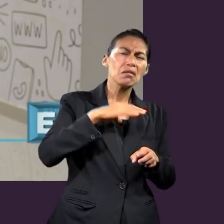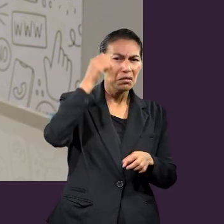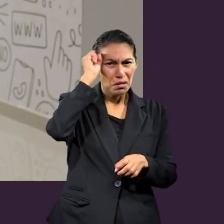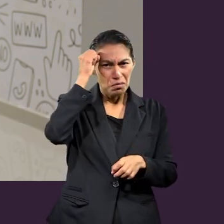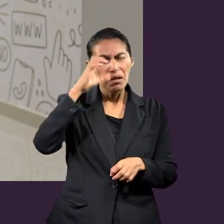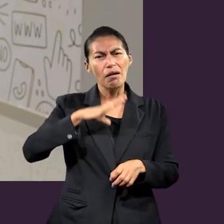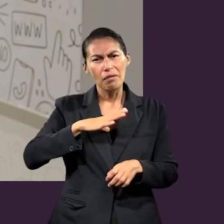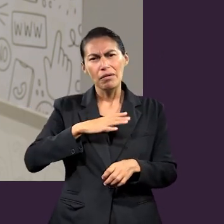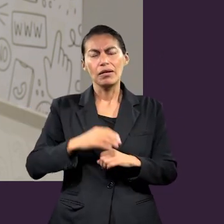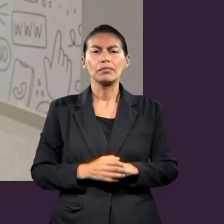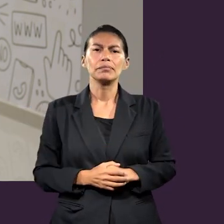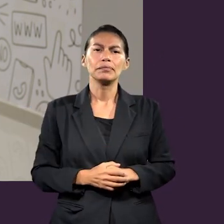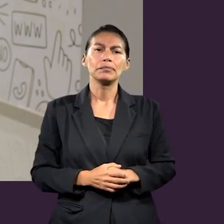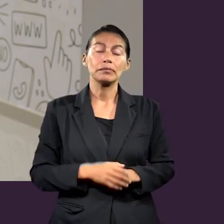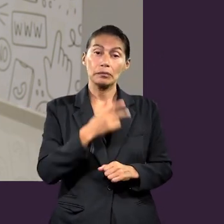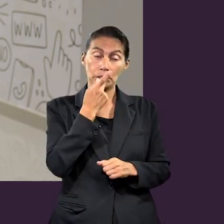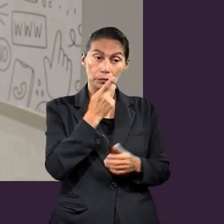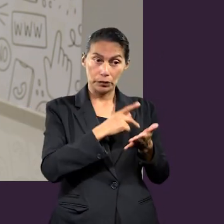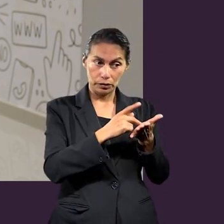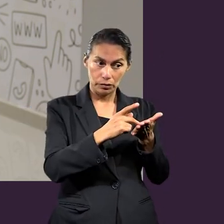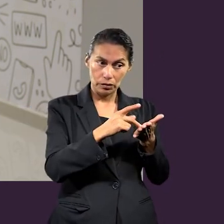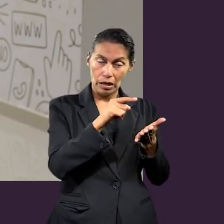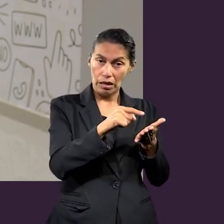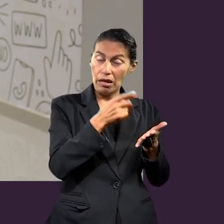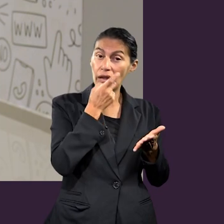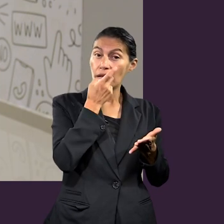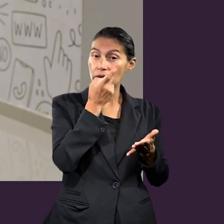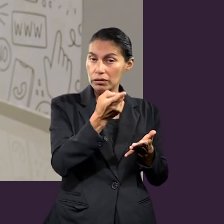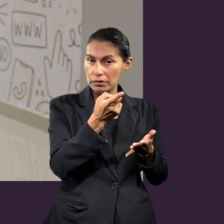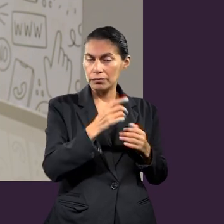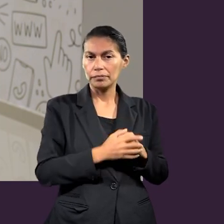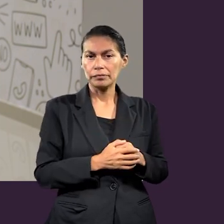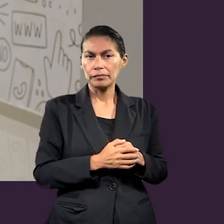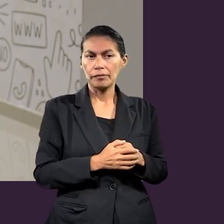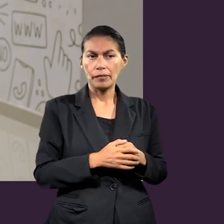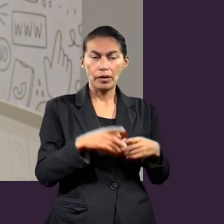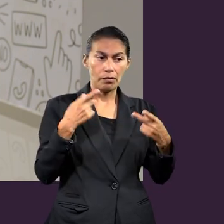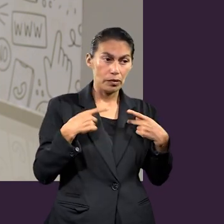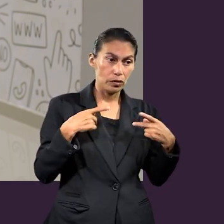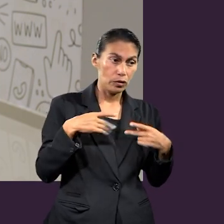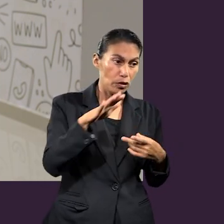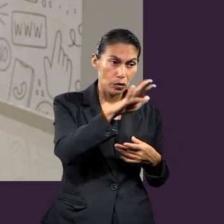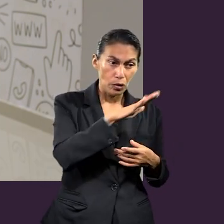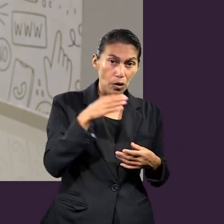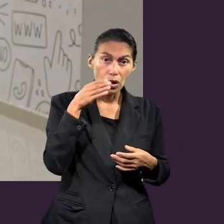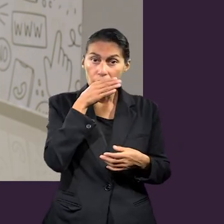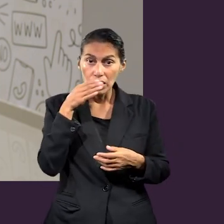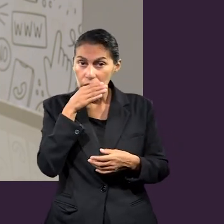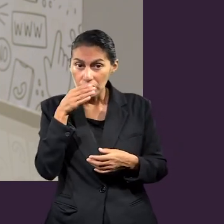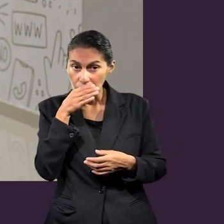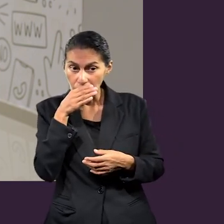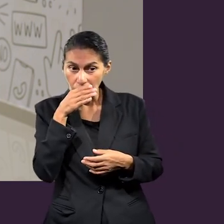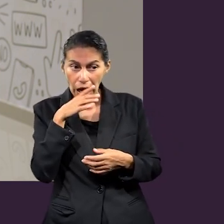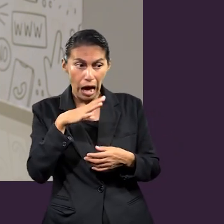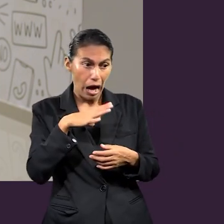Pablo aquí se adelanta y explica que el cristiano que tenga esclavos